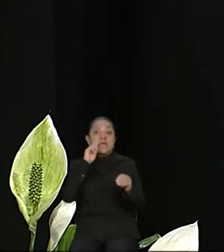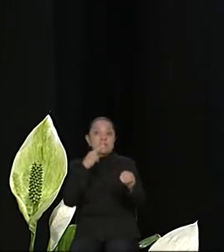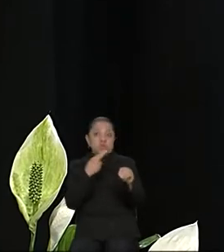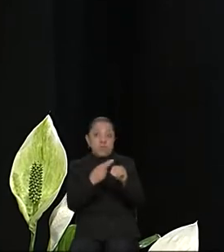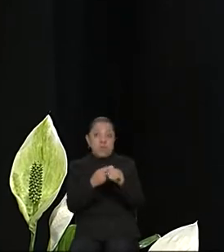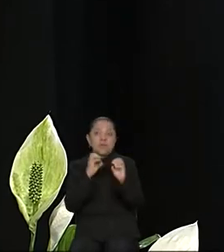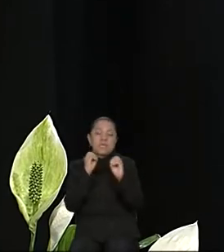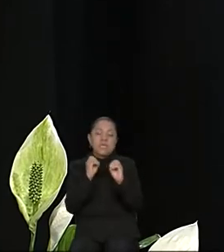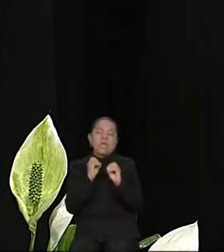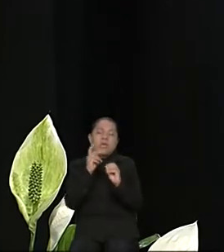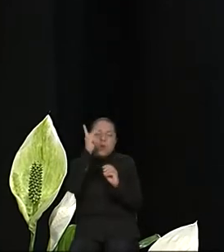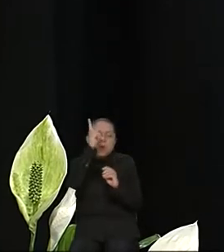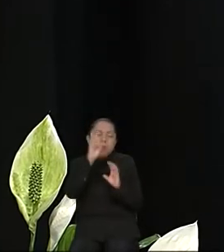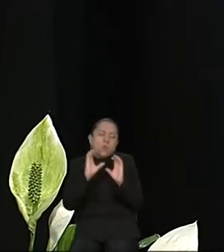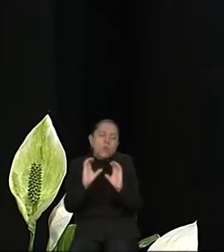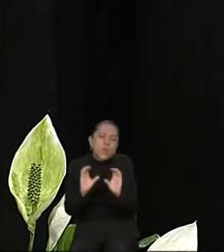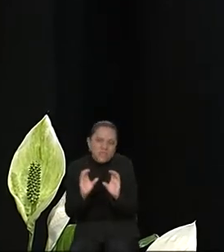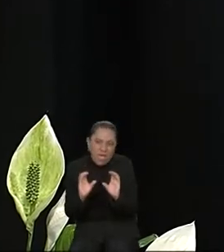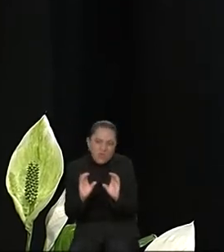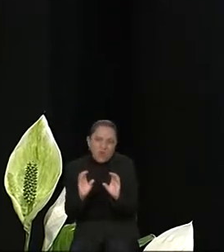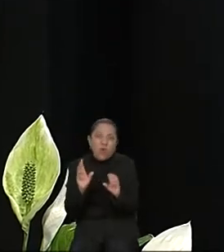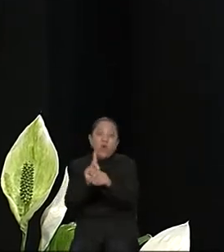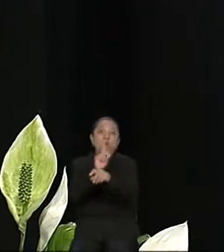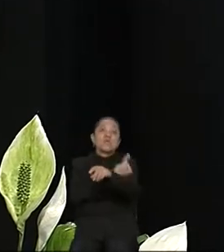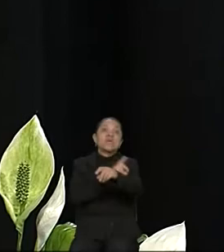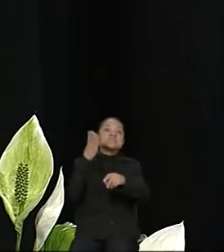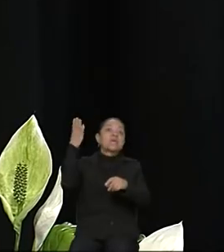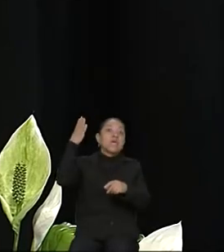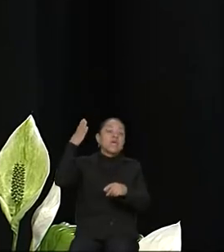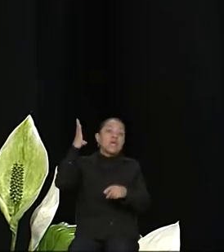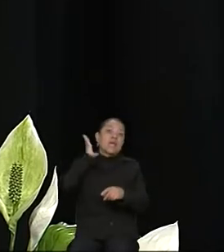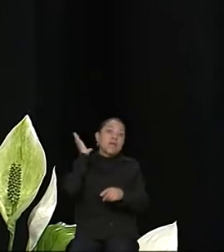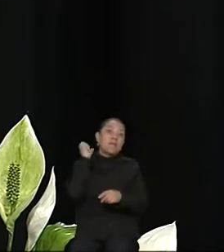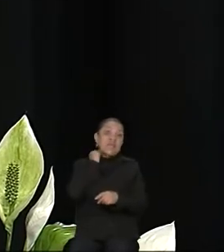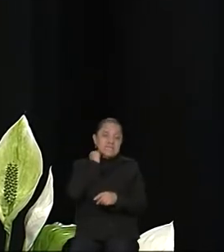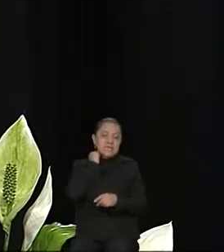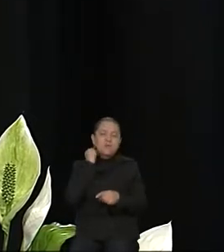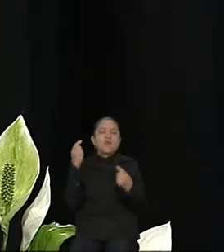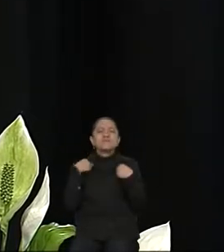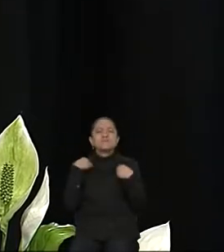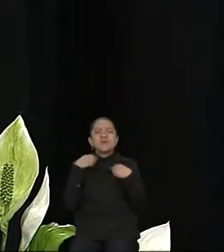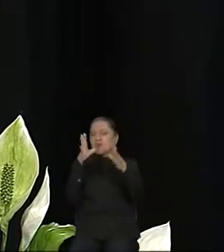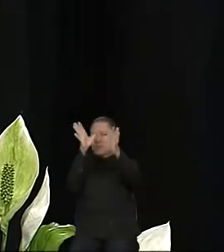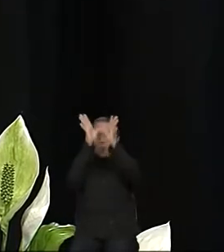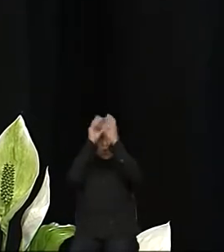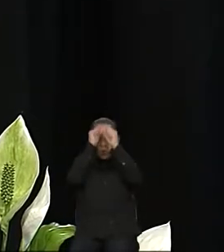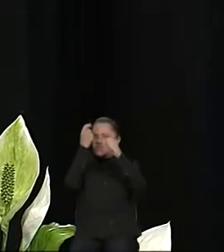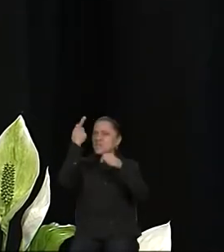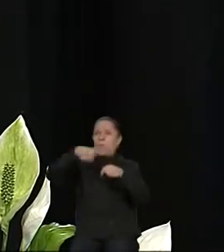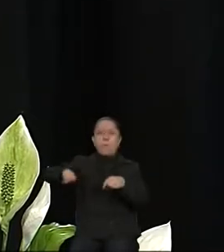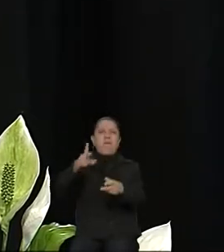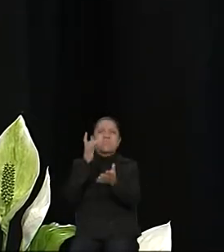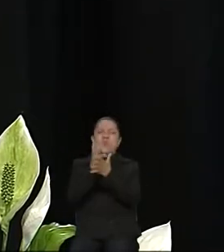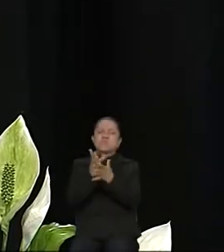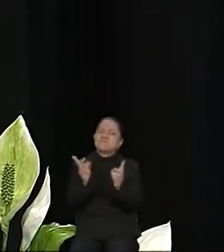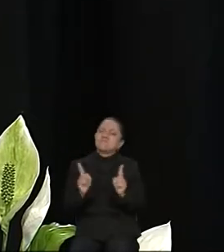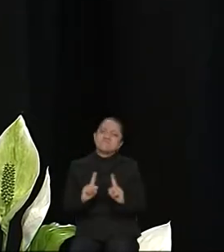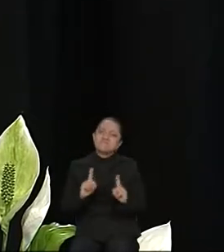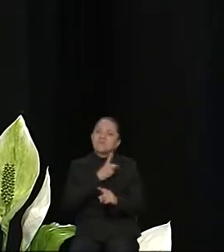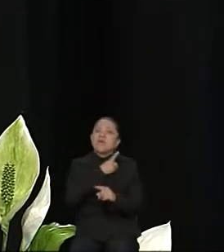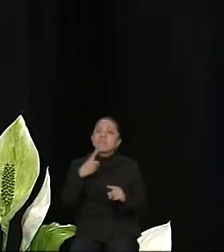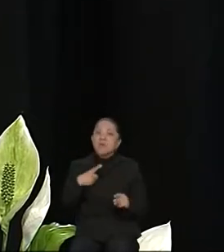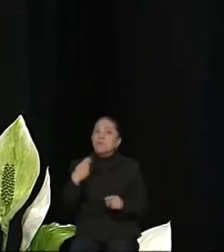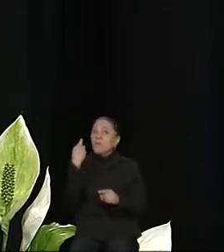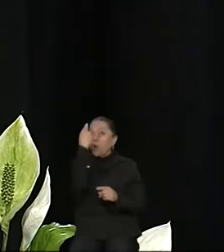y como proyecto político, no coincido con el tema del mando único. Creo que tenemos que llegar a revisar un